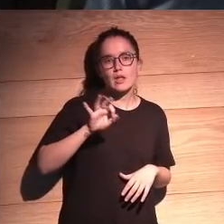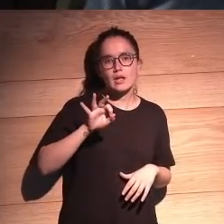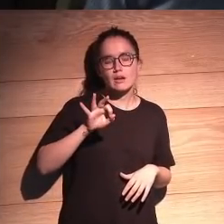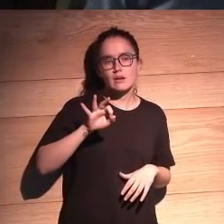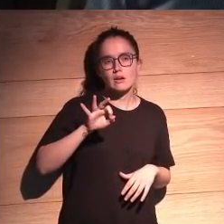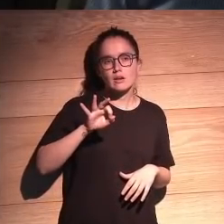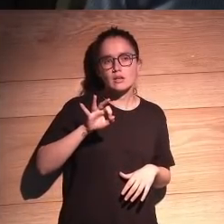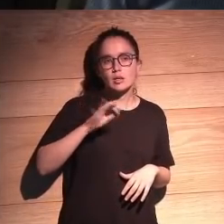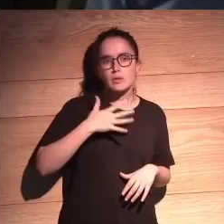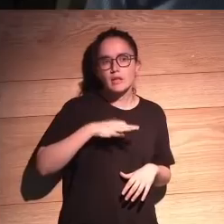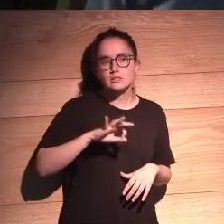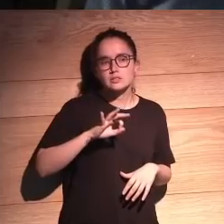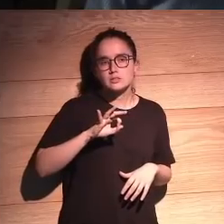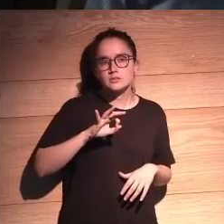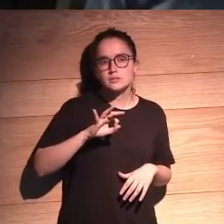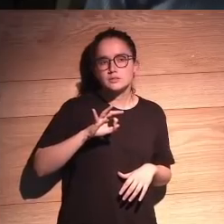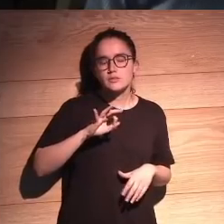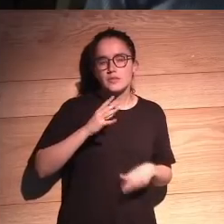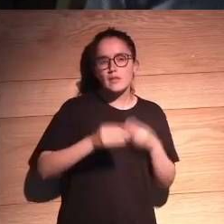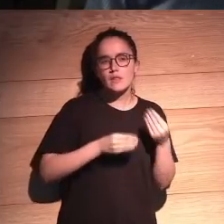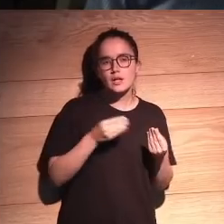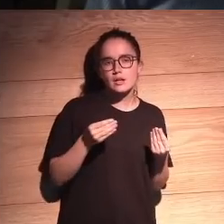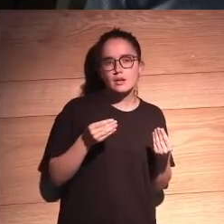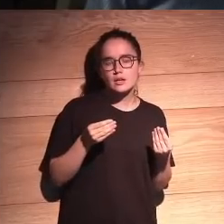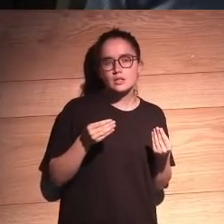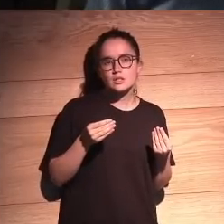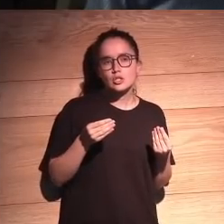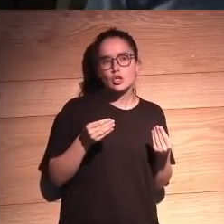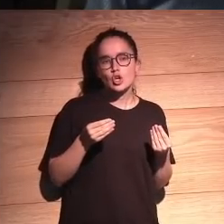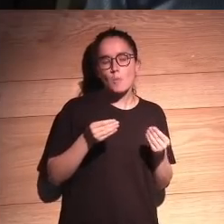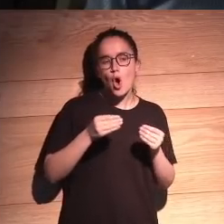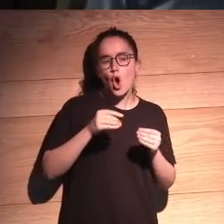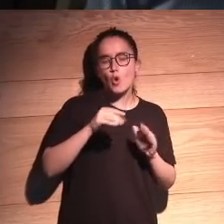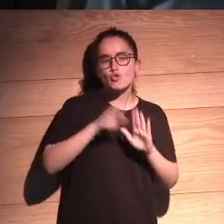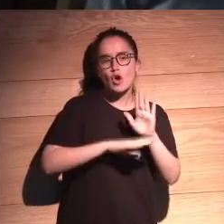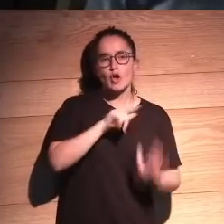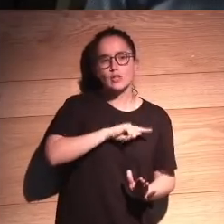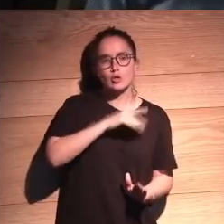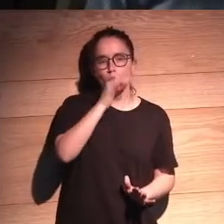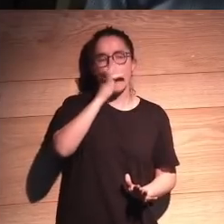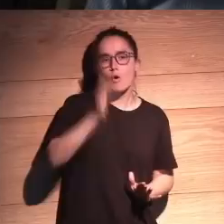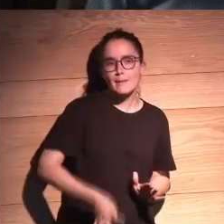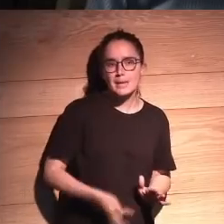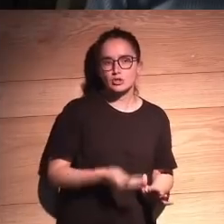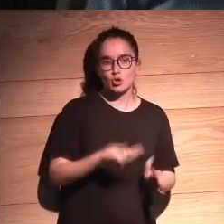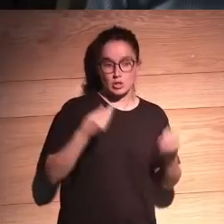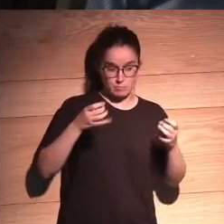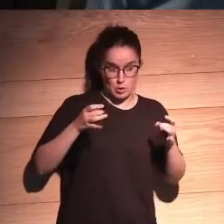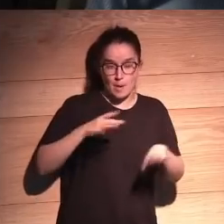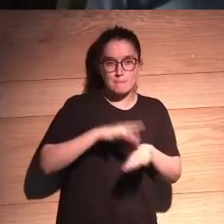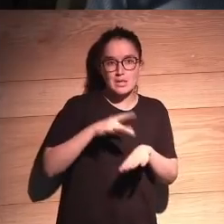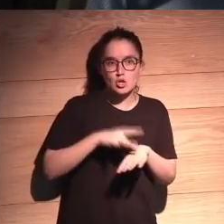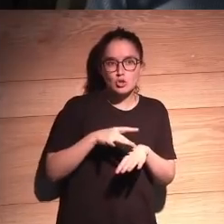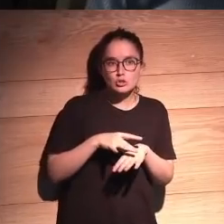pues a lo mejor como hacer un tener una deontología tener un juramento hipocrático como tienen los médicos